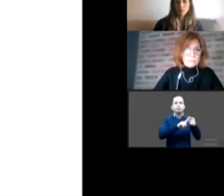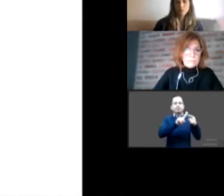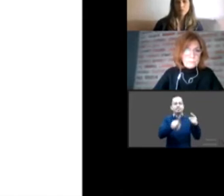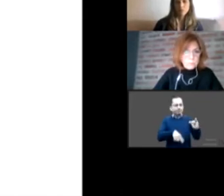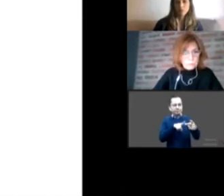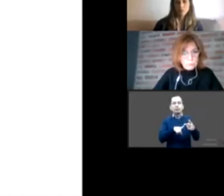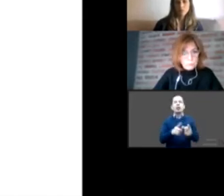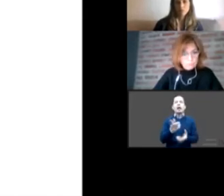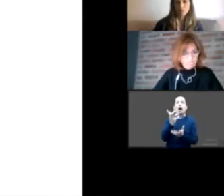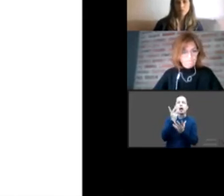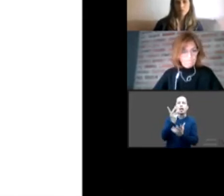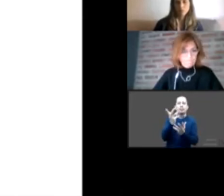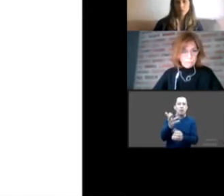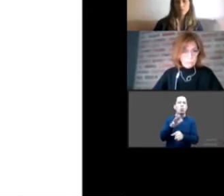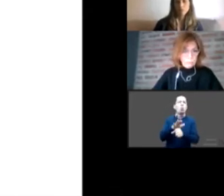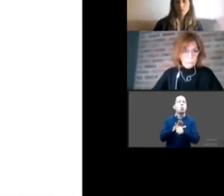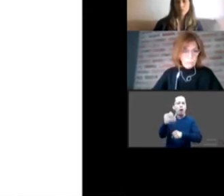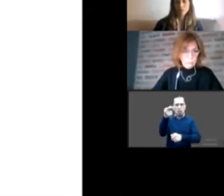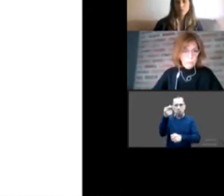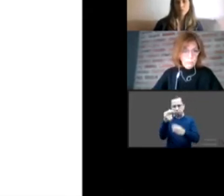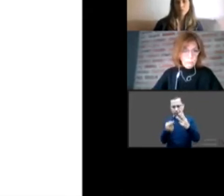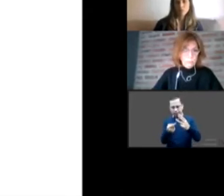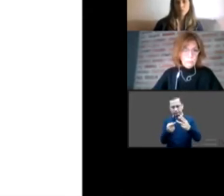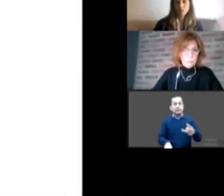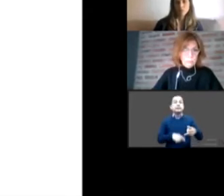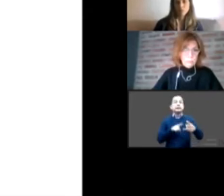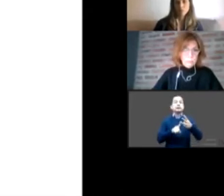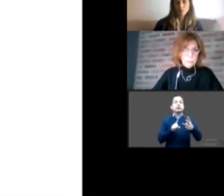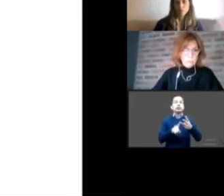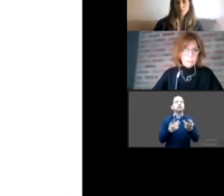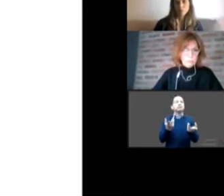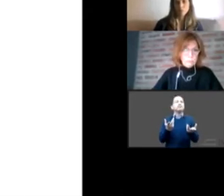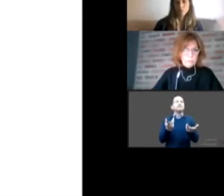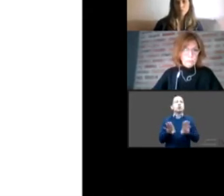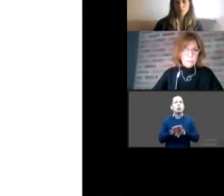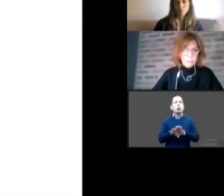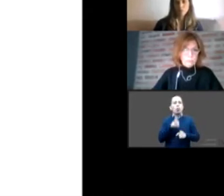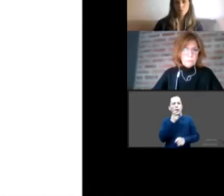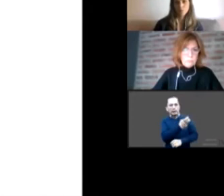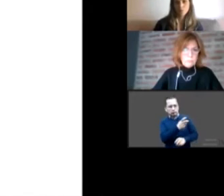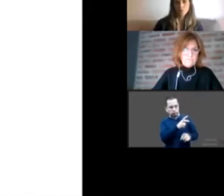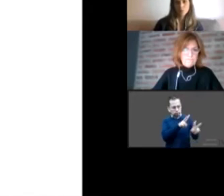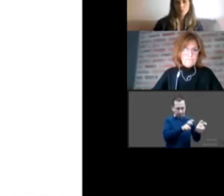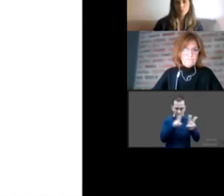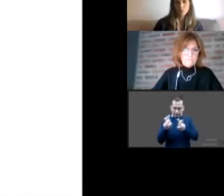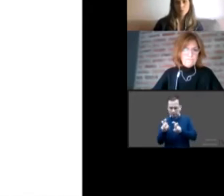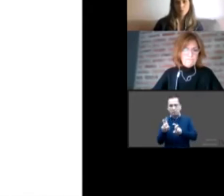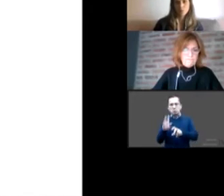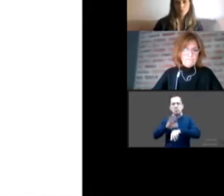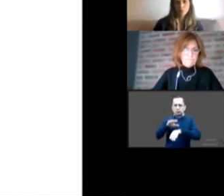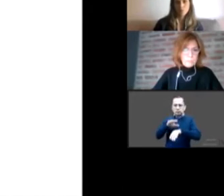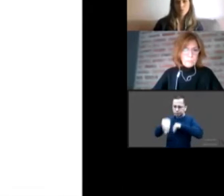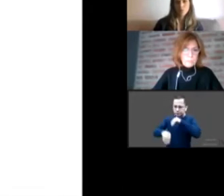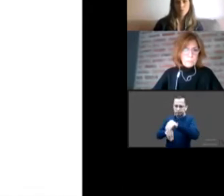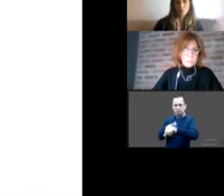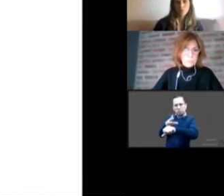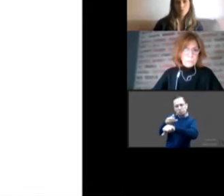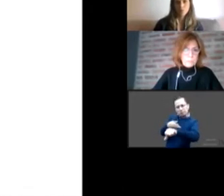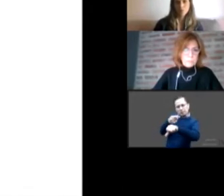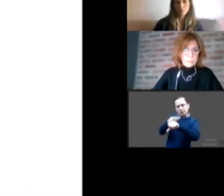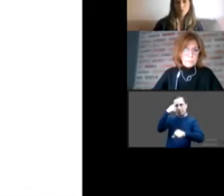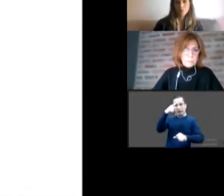Y bueno, ¿cuál es el salto a la construcción de posibles derechos? Sí, pasamos a la siguiente.